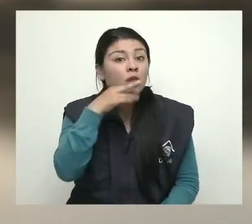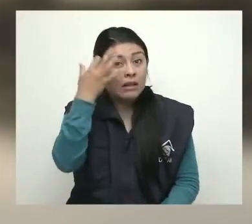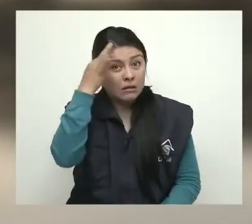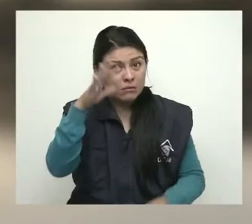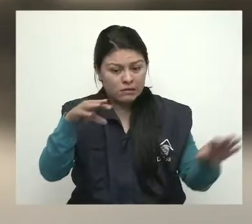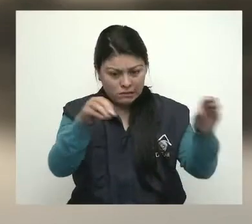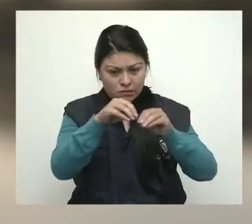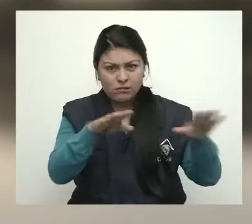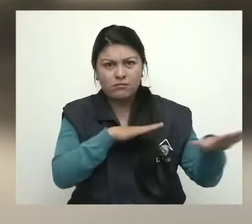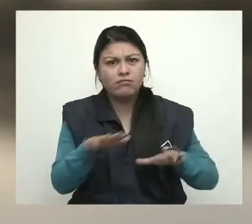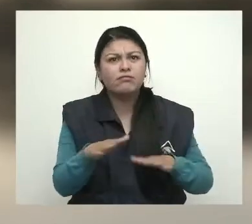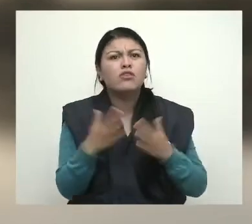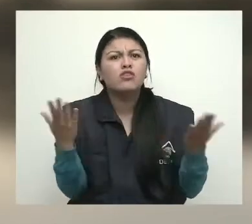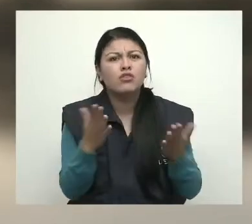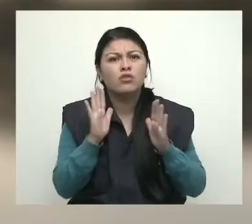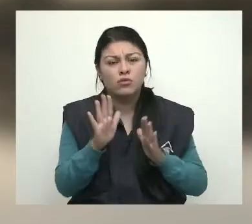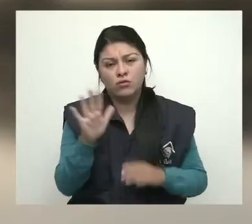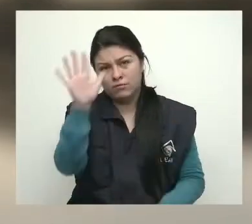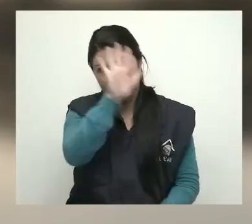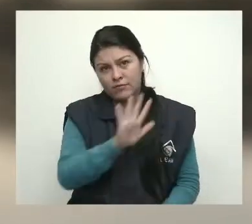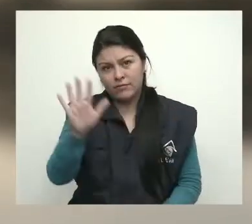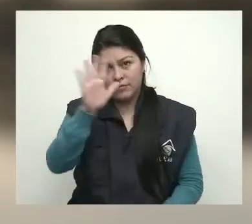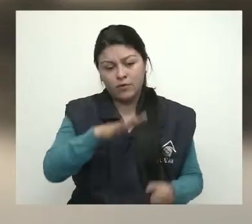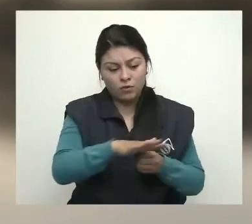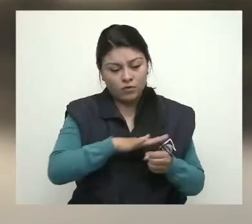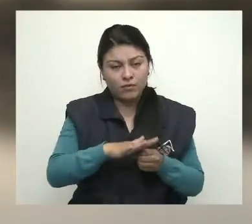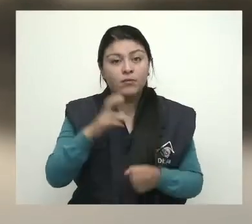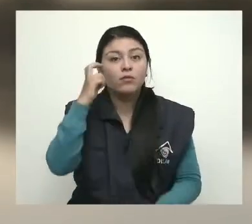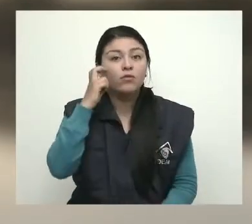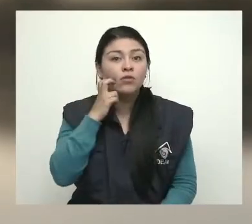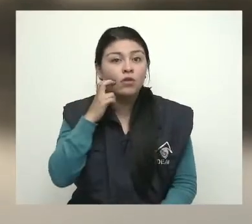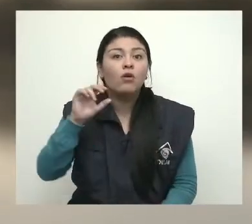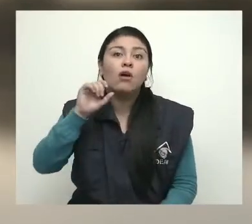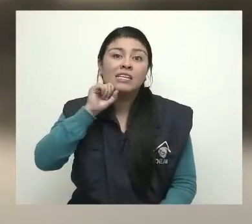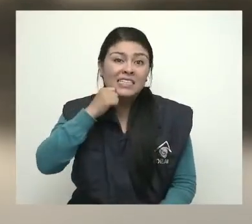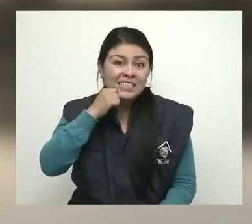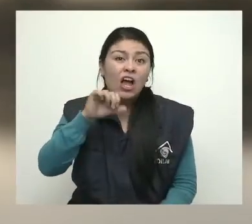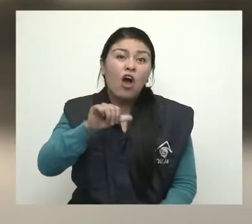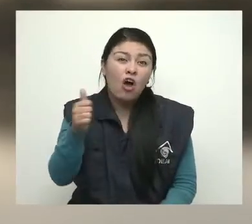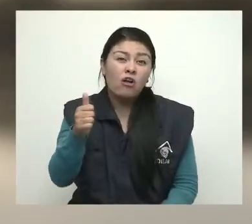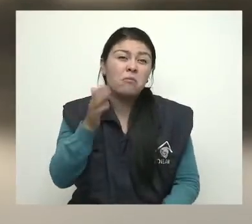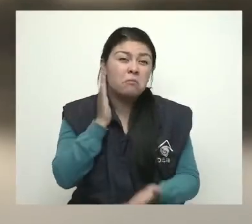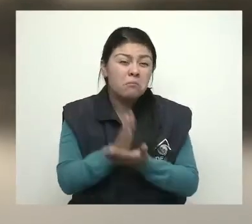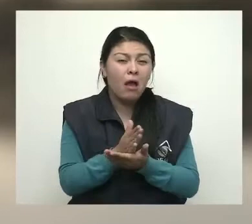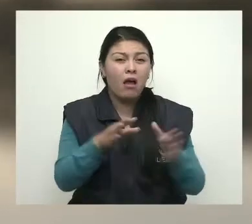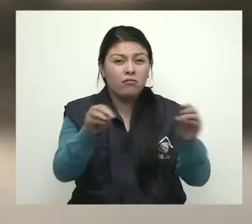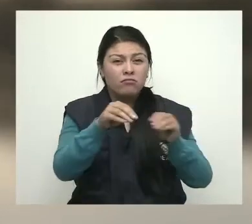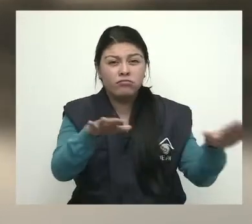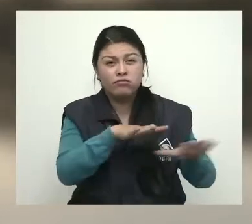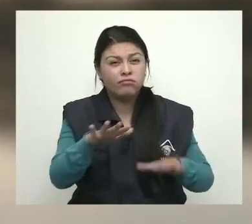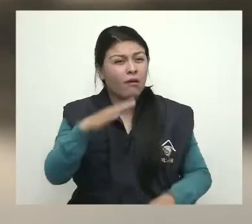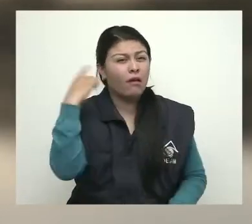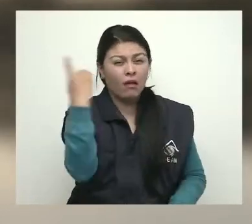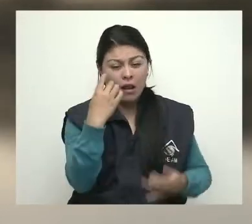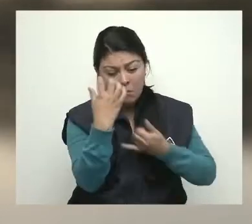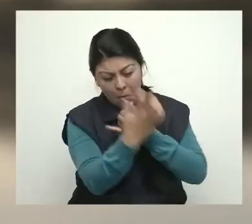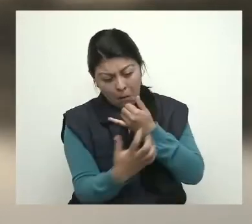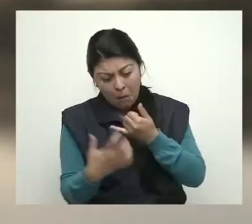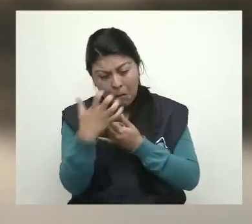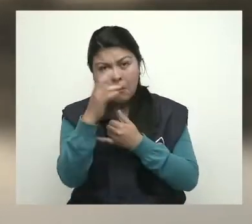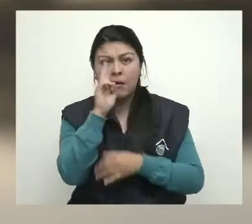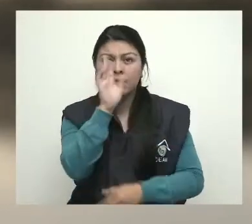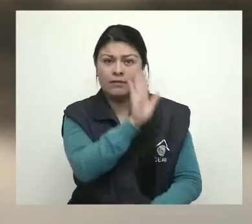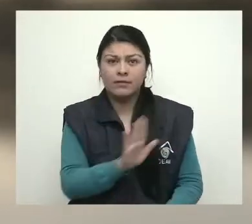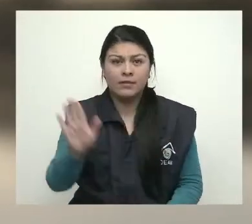detectados en los departamentos de Cundinamarca y el Chocó. Y alerta naranja por otros posibles deslizamientos a lo largo de todas las regiones del territorio